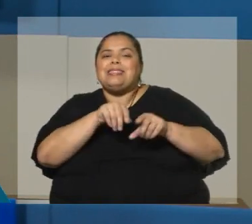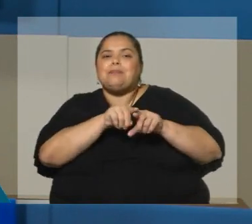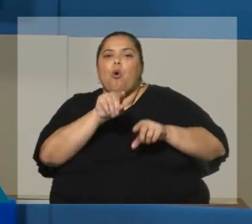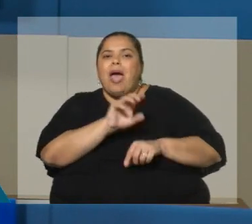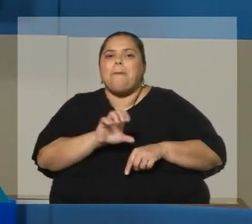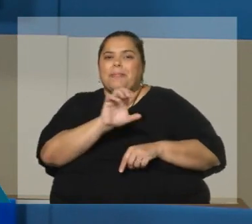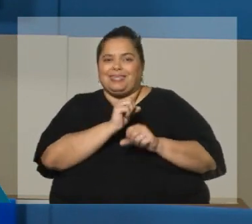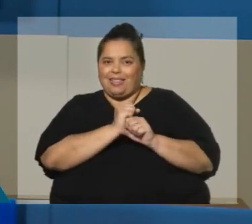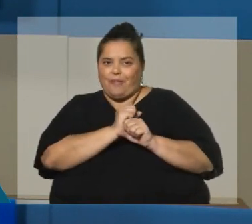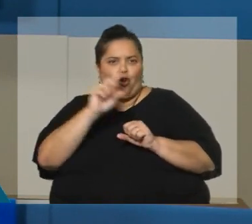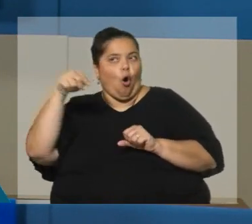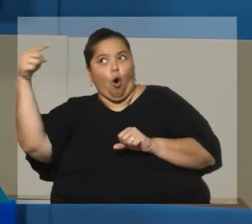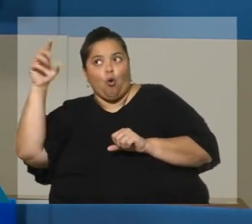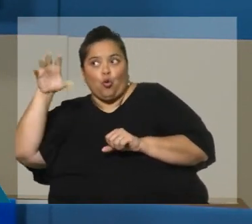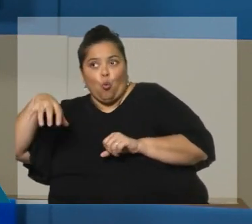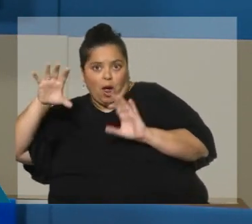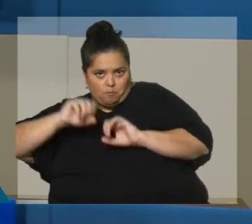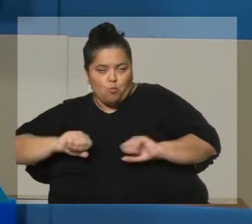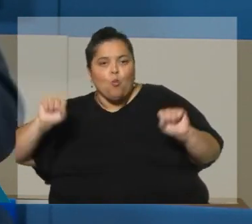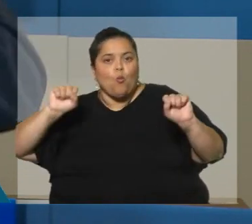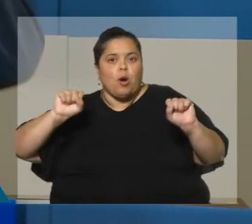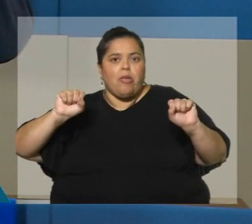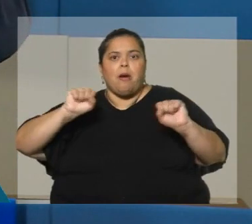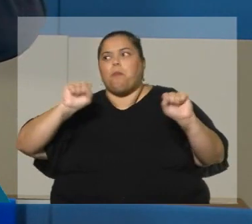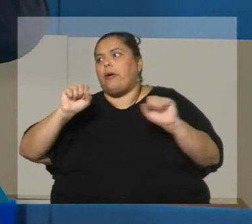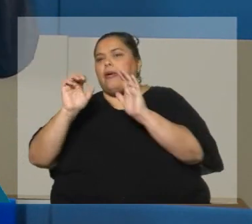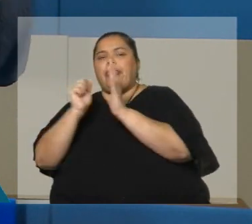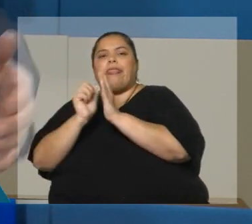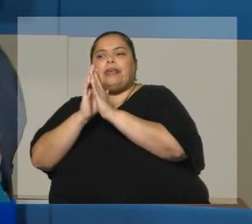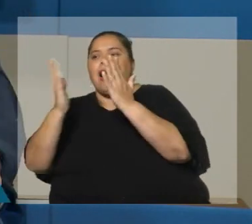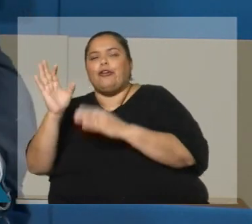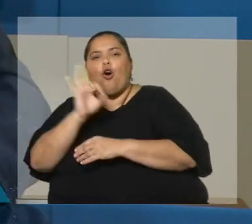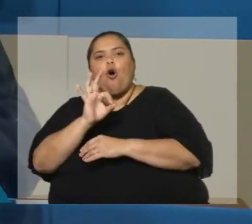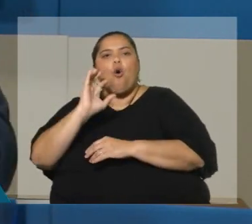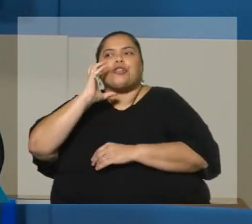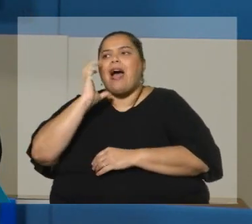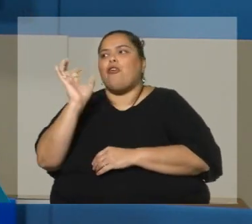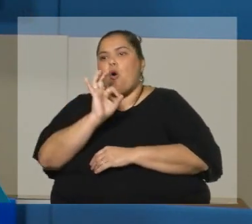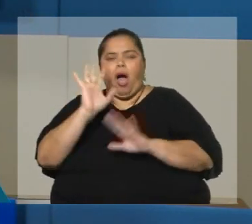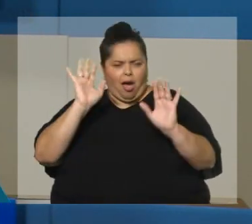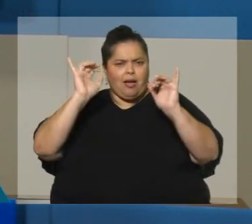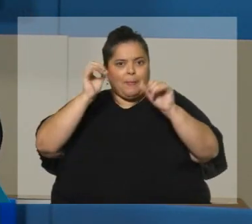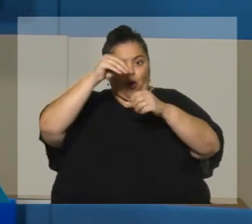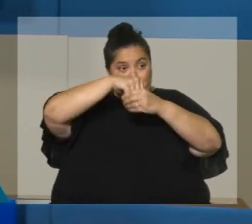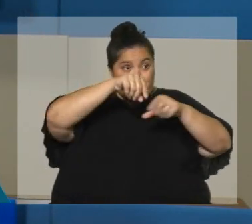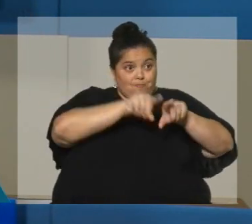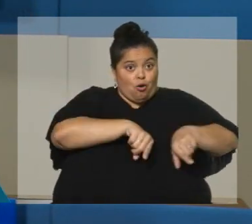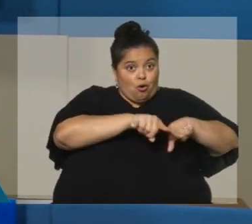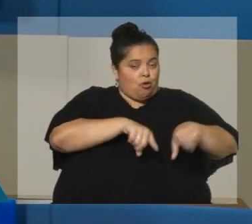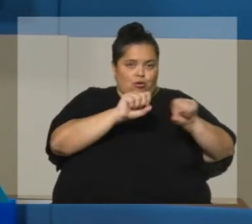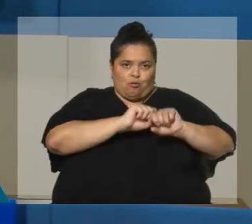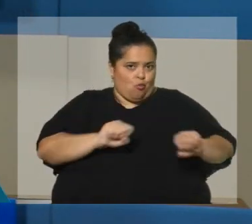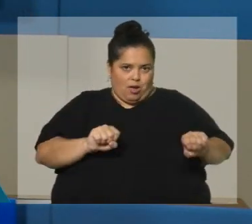empresa que estabas. Bien. Por ahí tienes una columna en un diario, o pasas a trabajar en una radio, o tienes tu productora